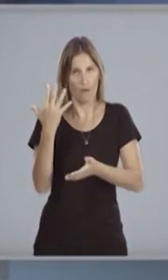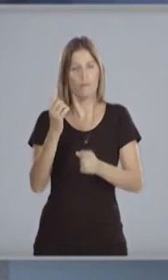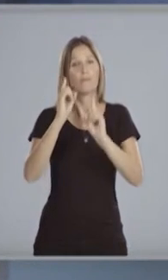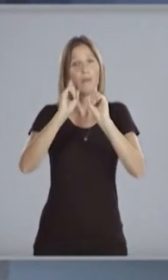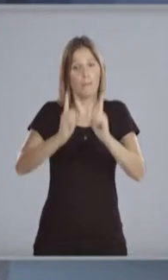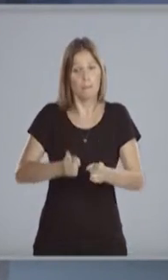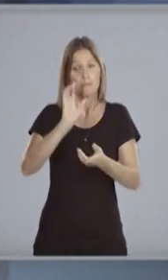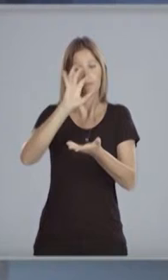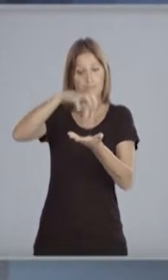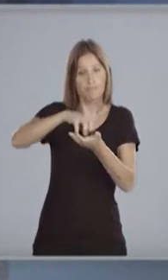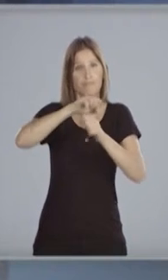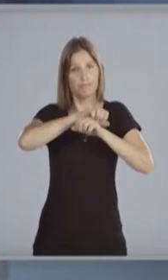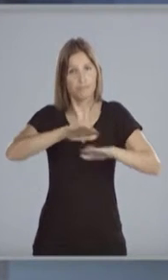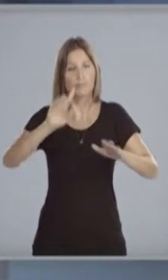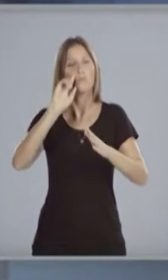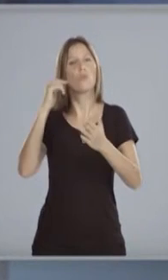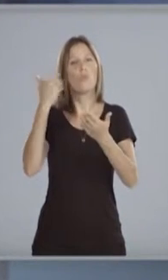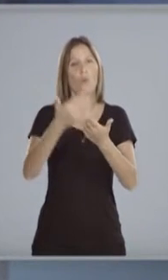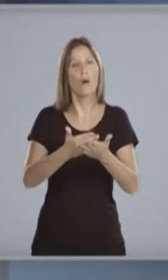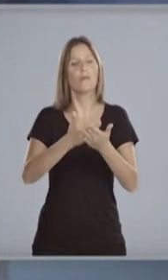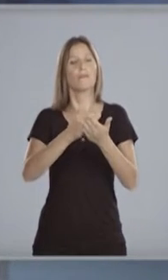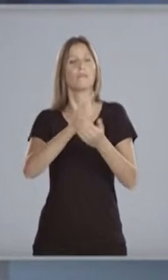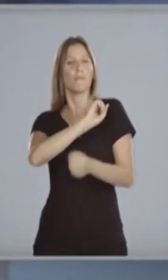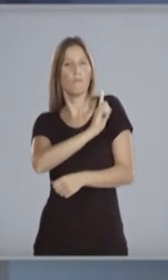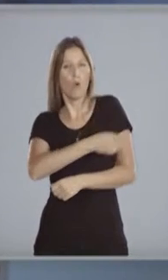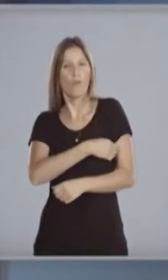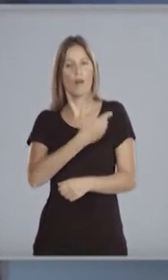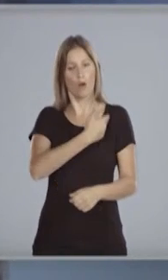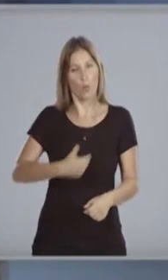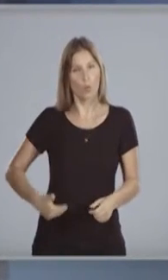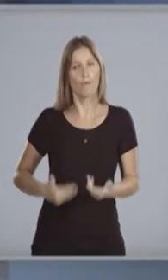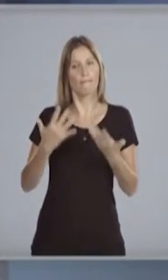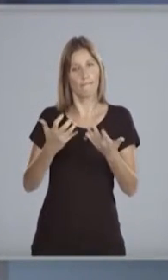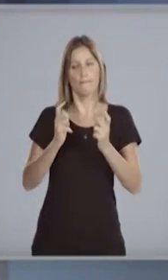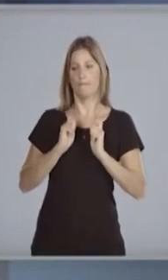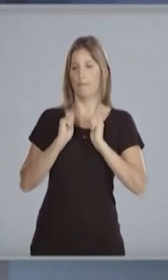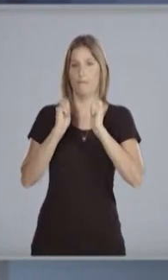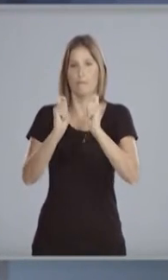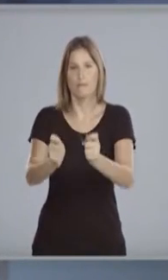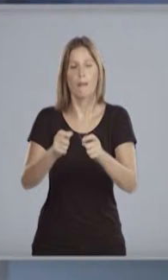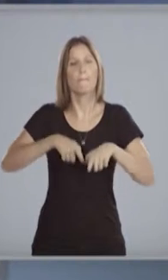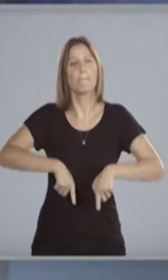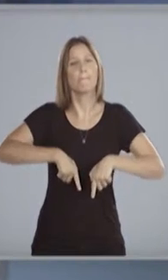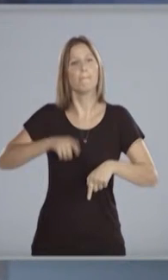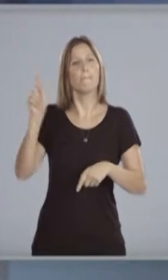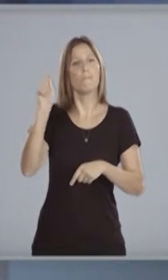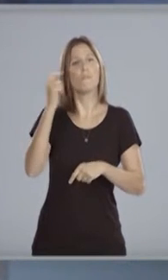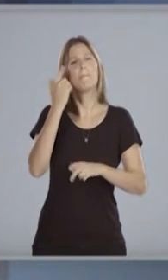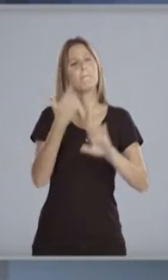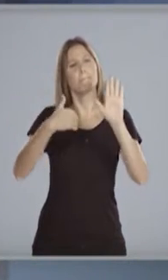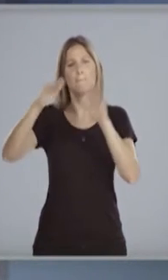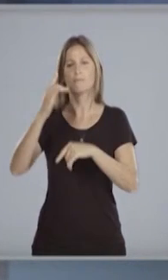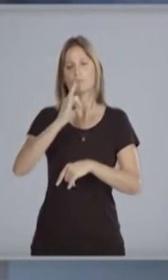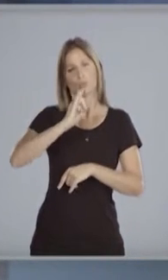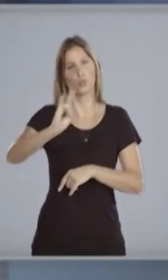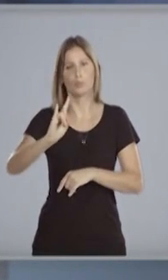la descentralización propuesta, el Poder Ejecutivo pretende otorgar al Ministerio Público la mayor